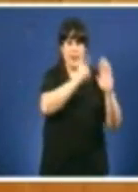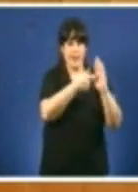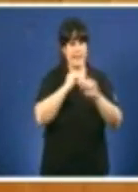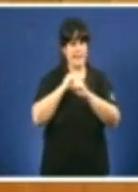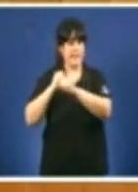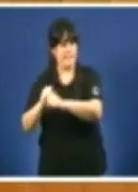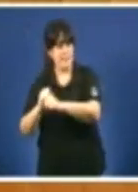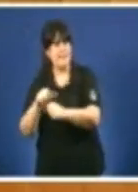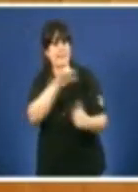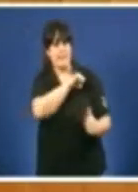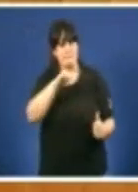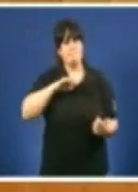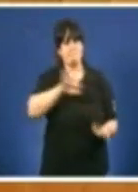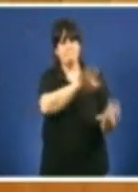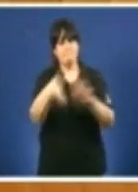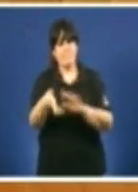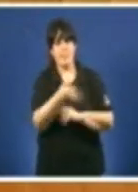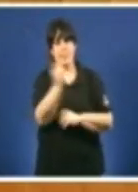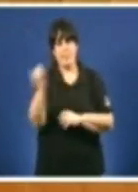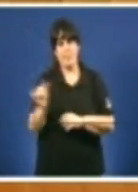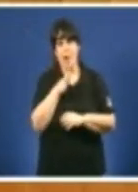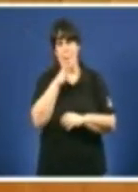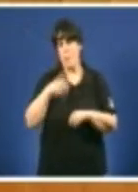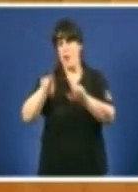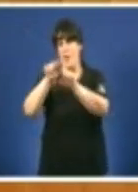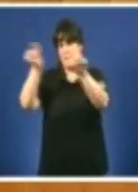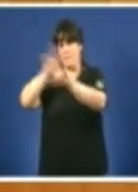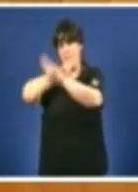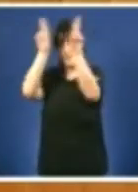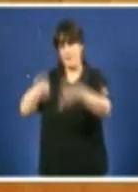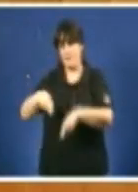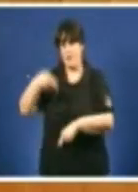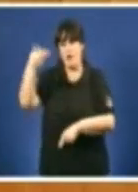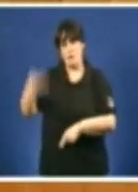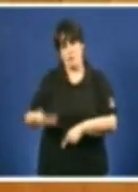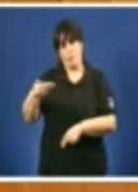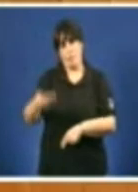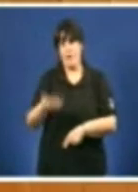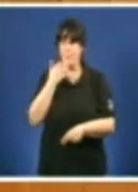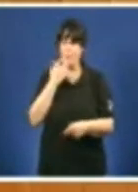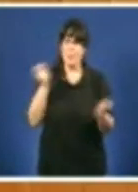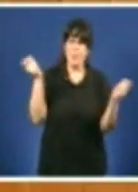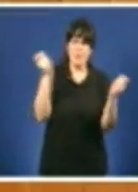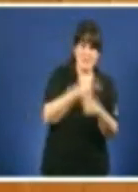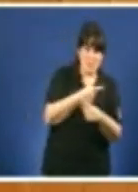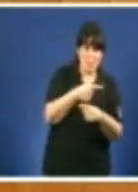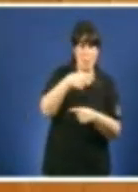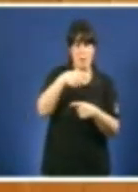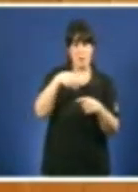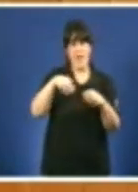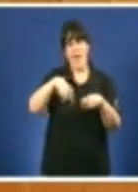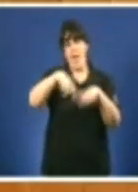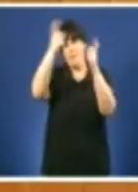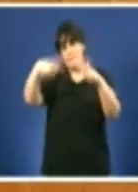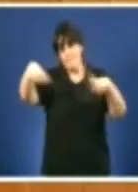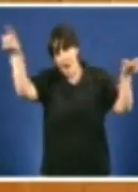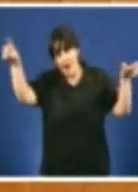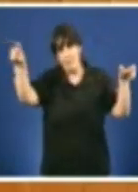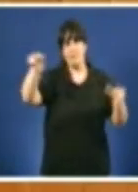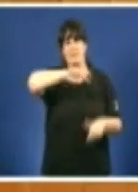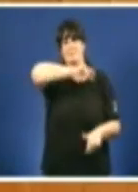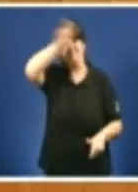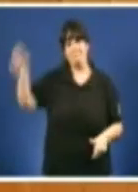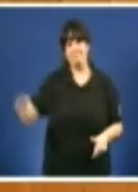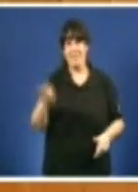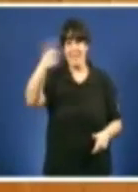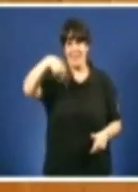posto que hai intereses das grandes multinacionais MAFRE, ADESLA, SANITAS, DKV Aí teñen un negocio de